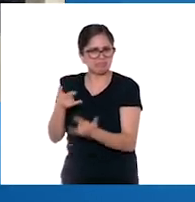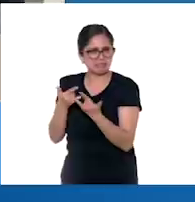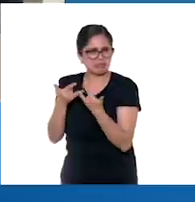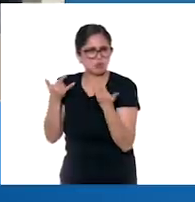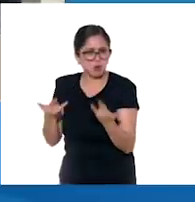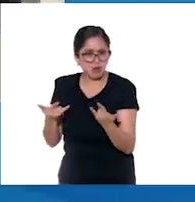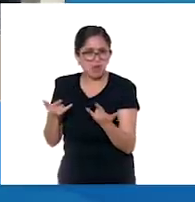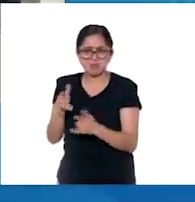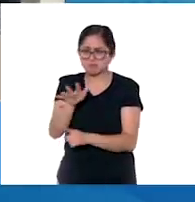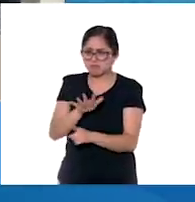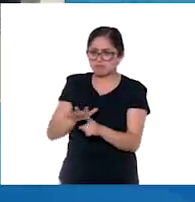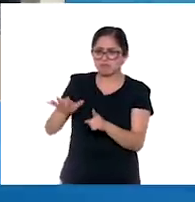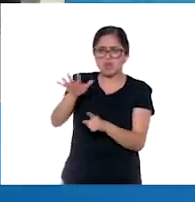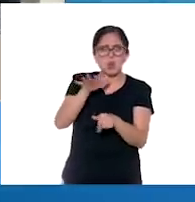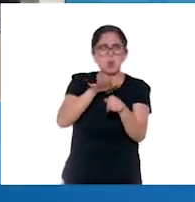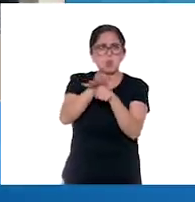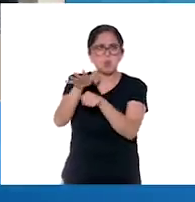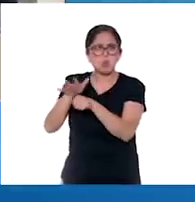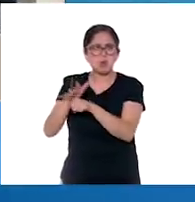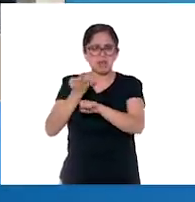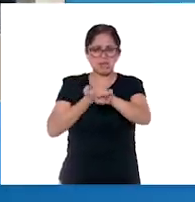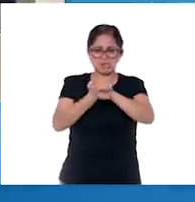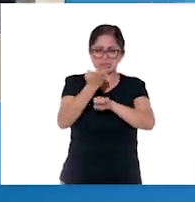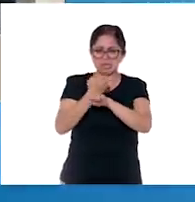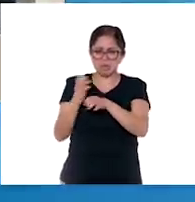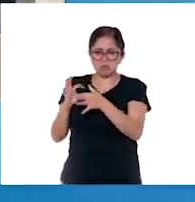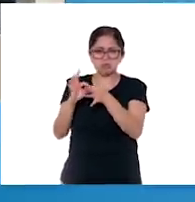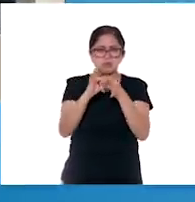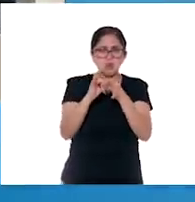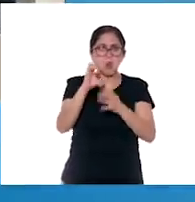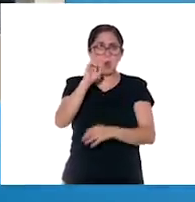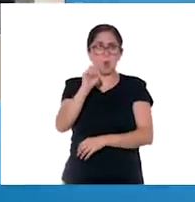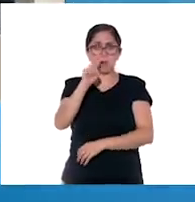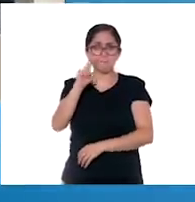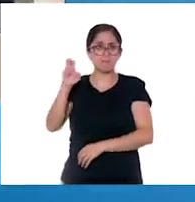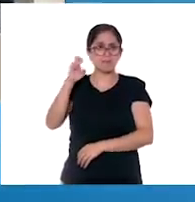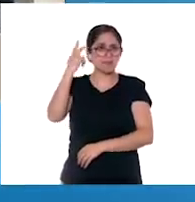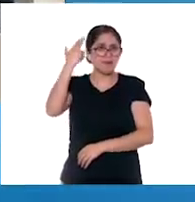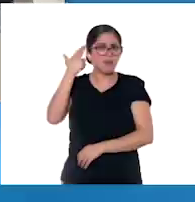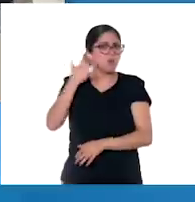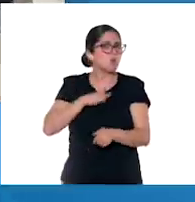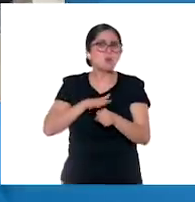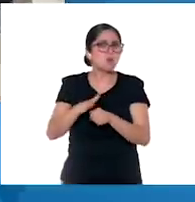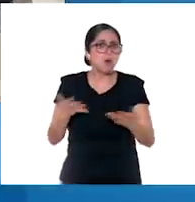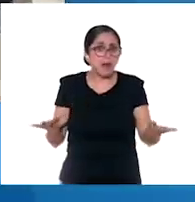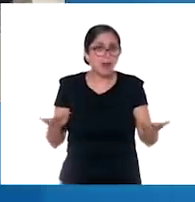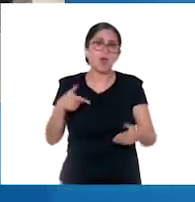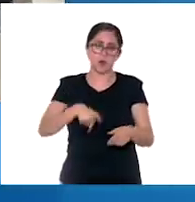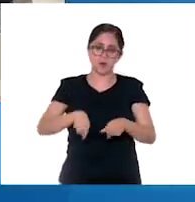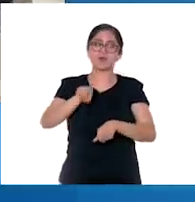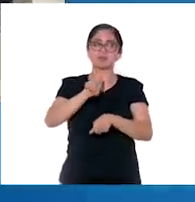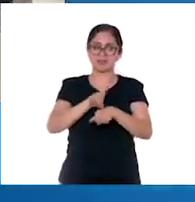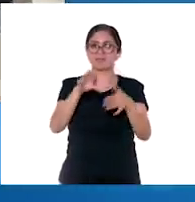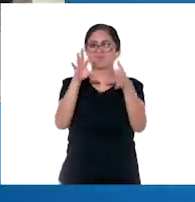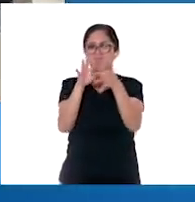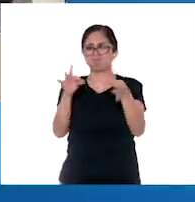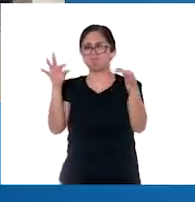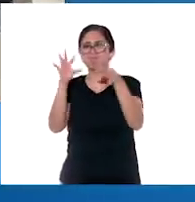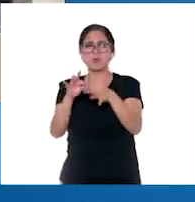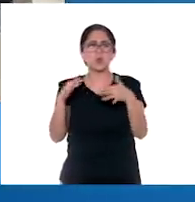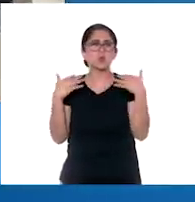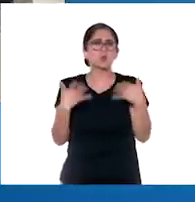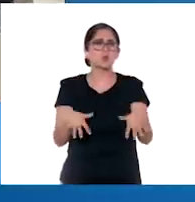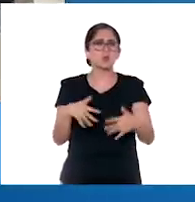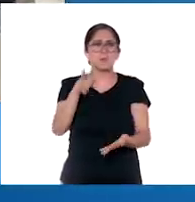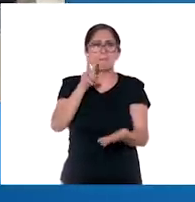qué estados la conformaban o el nombre de alguno de sus virreyes? Pues prepárate, porque hoy vamos a conocer uno de los momentos más